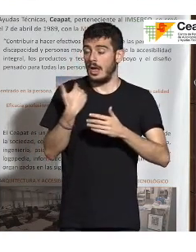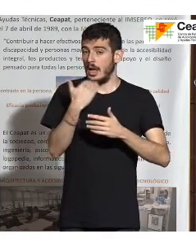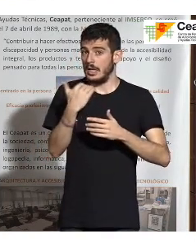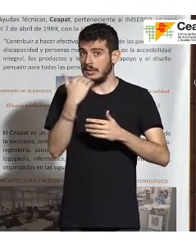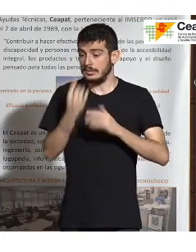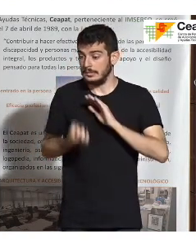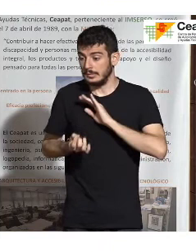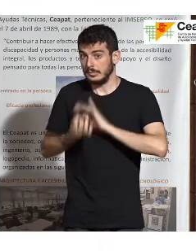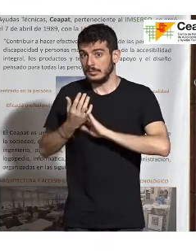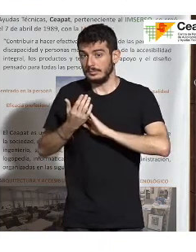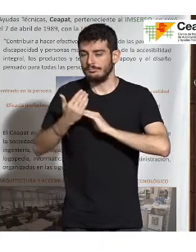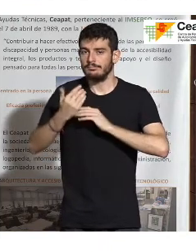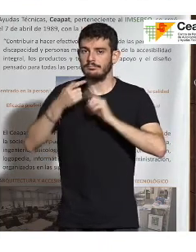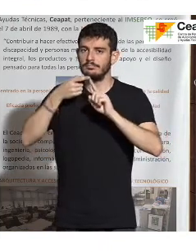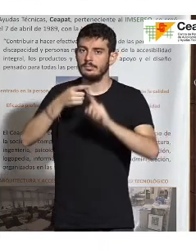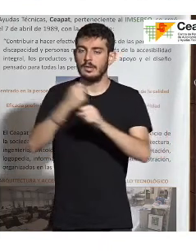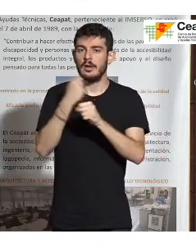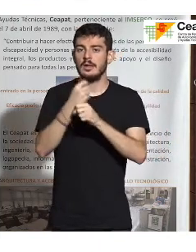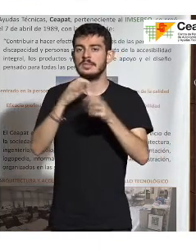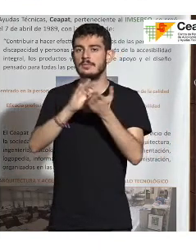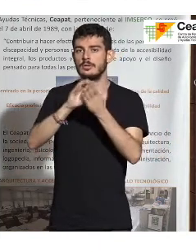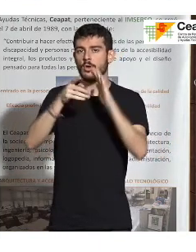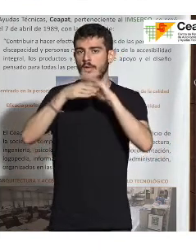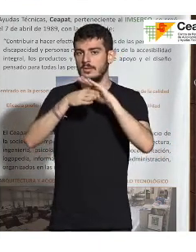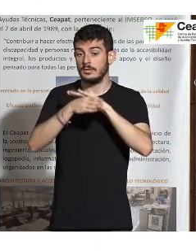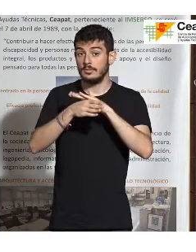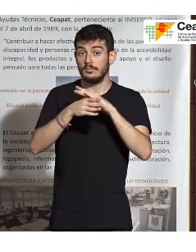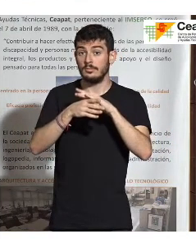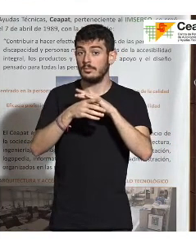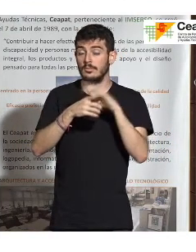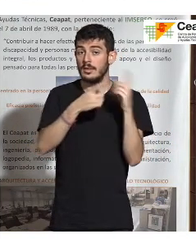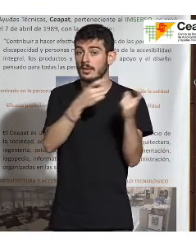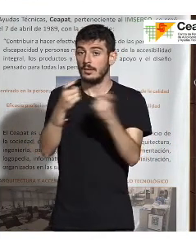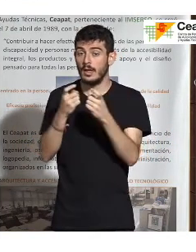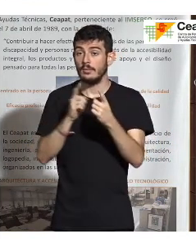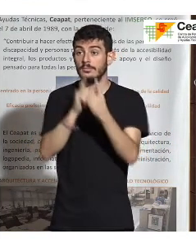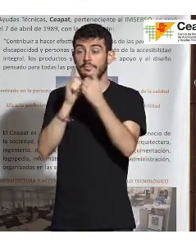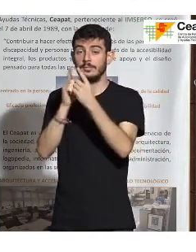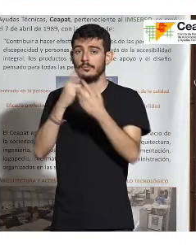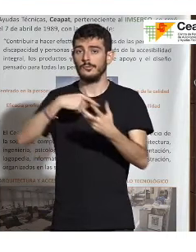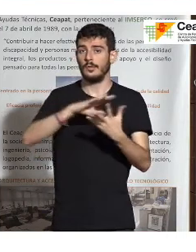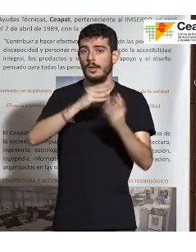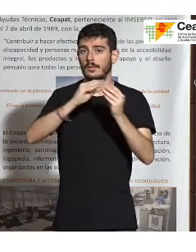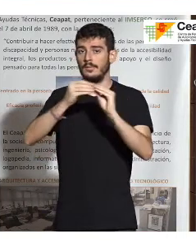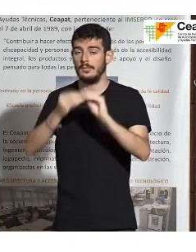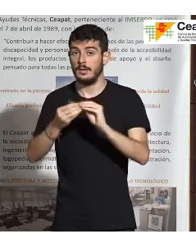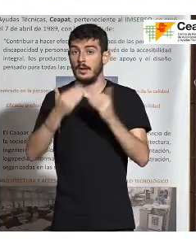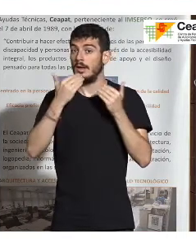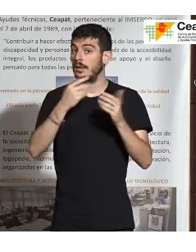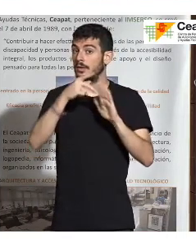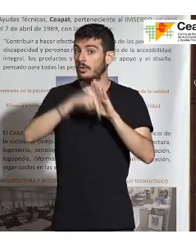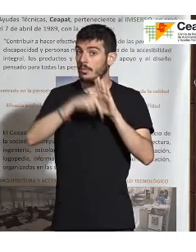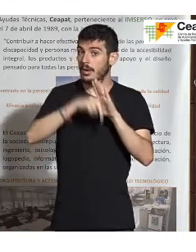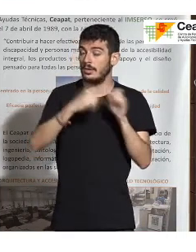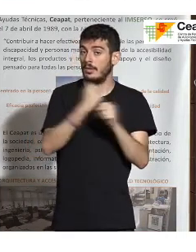en hacer accesible el servicio y nos encontrábamos con una serie de necesidades que nos íbamos adaptando. Bueno, pues gracias al trabajo que hemos hecho la norma y al conocimiento que